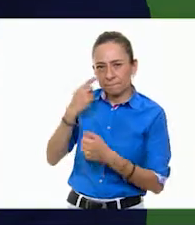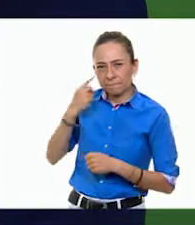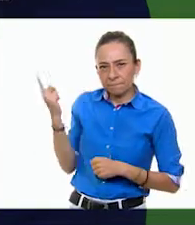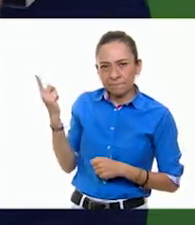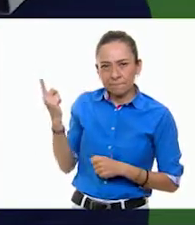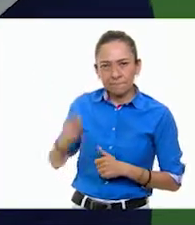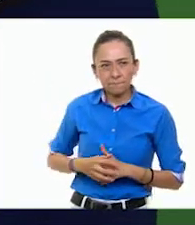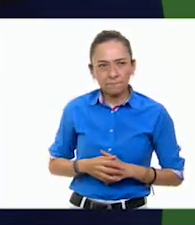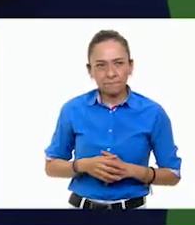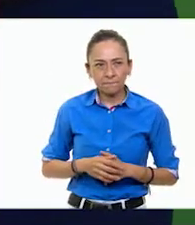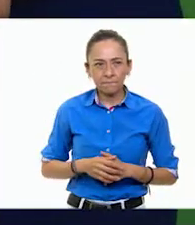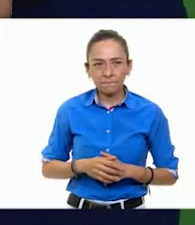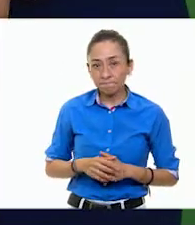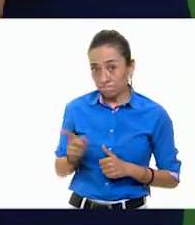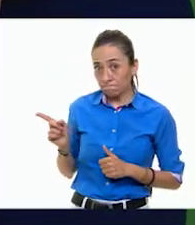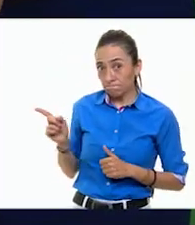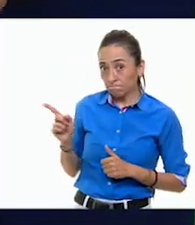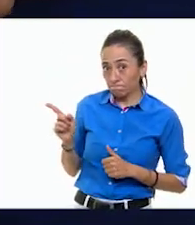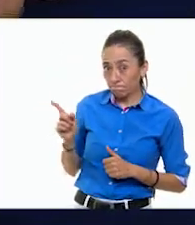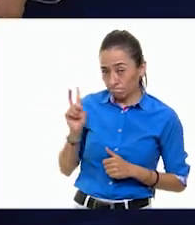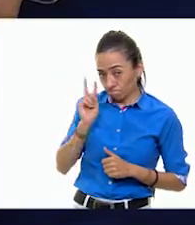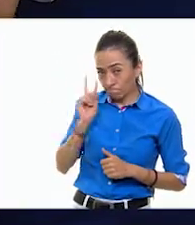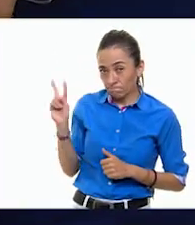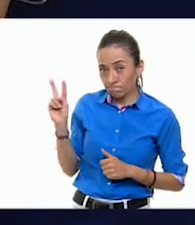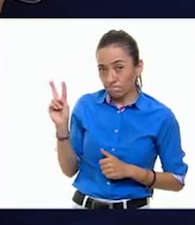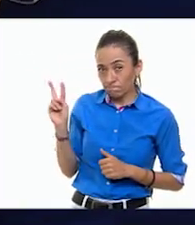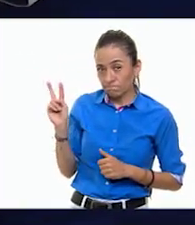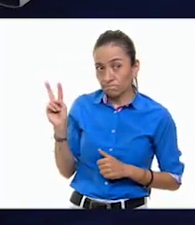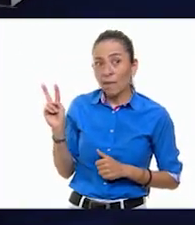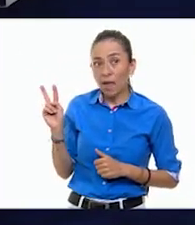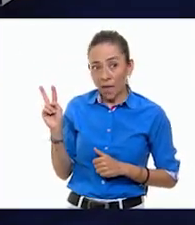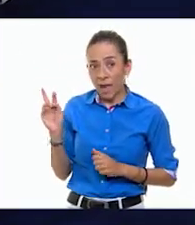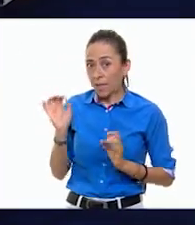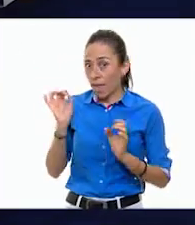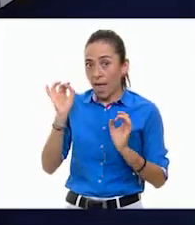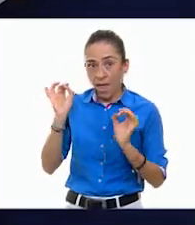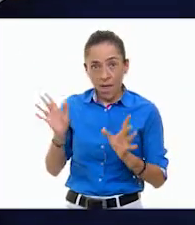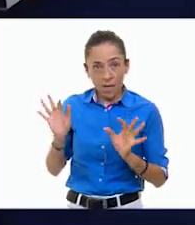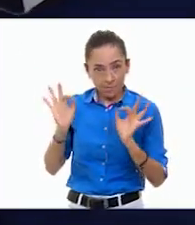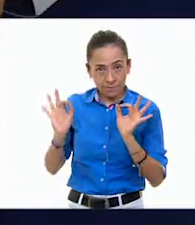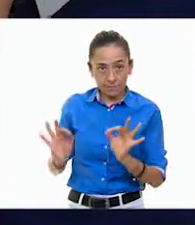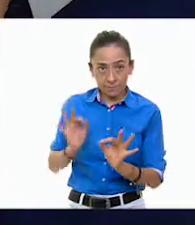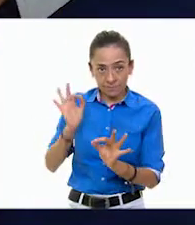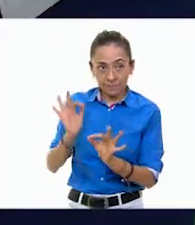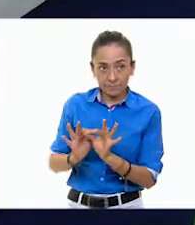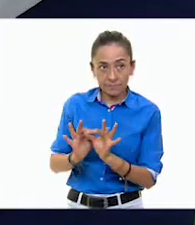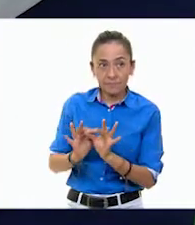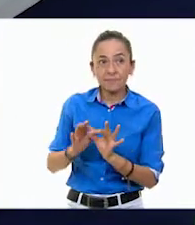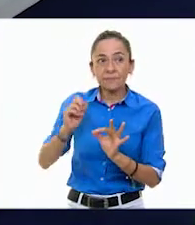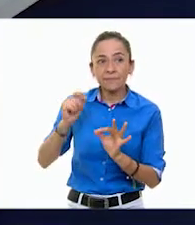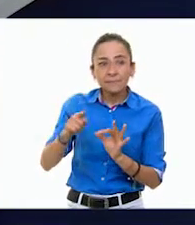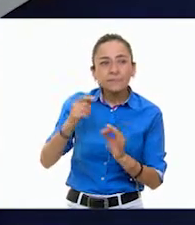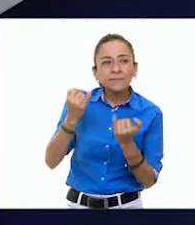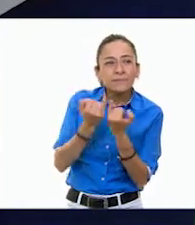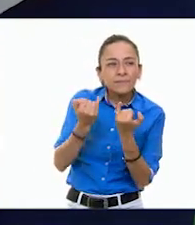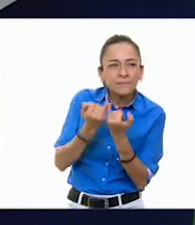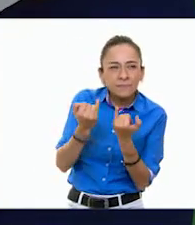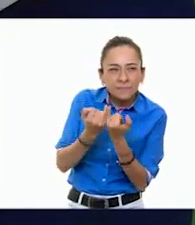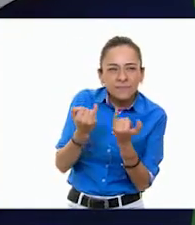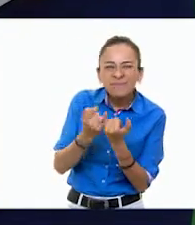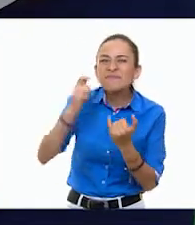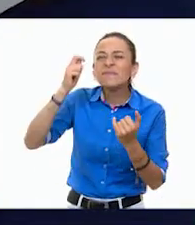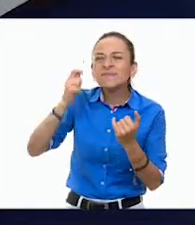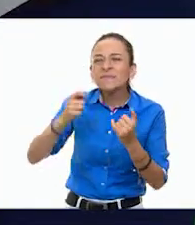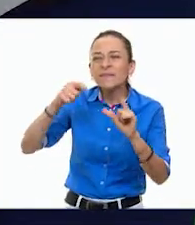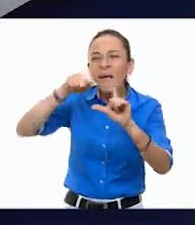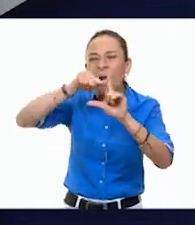observar, podemos observar que ya tracé incluso unos pequeños angulitos para hacer